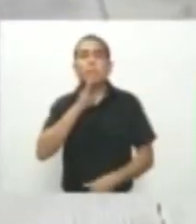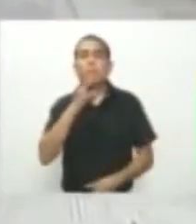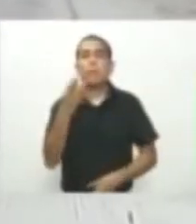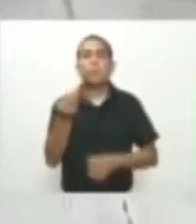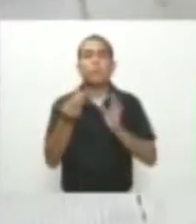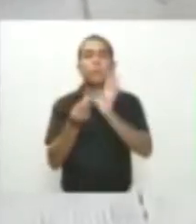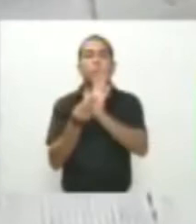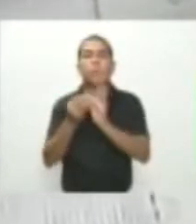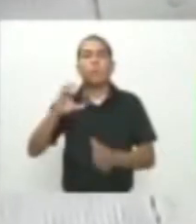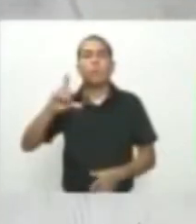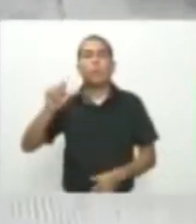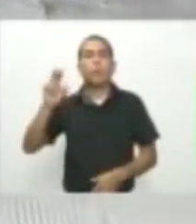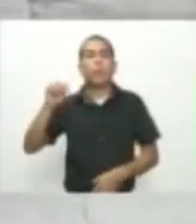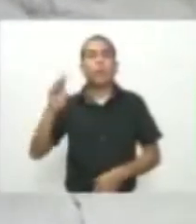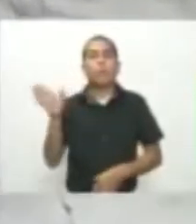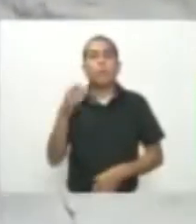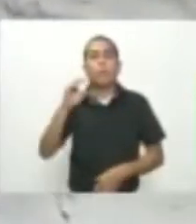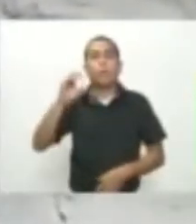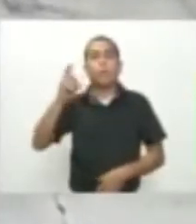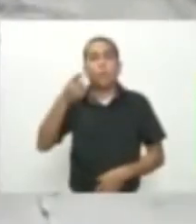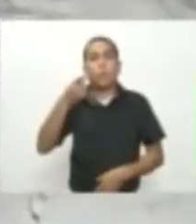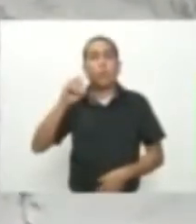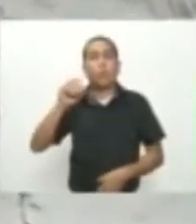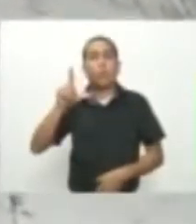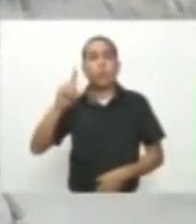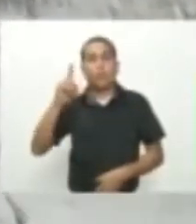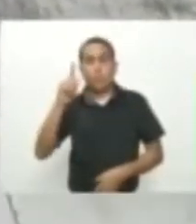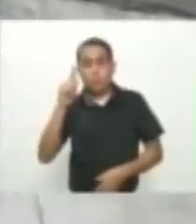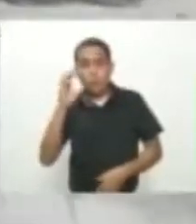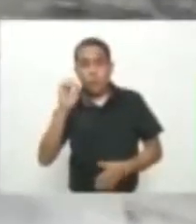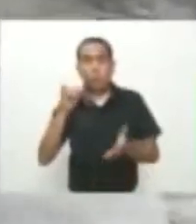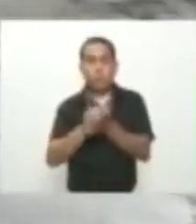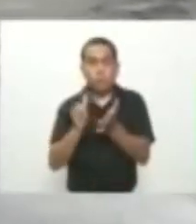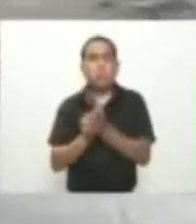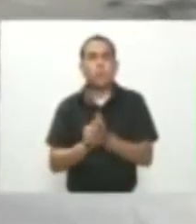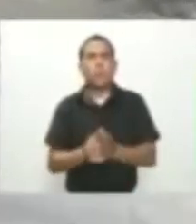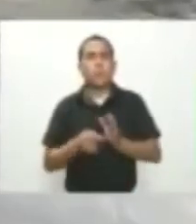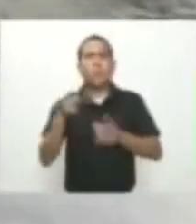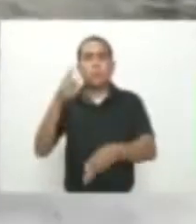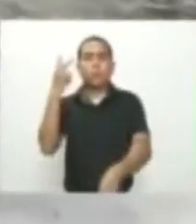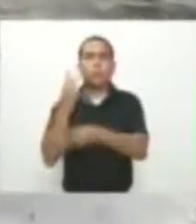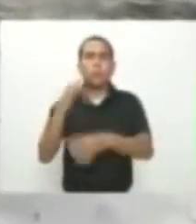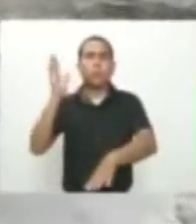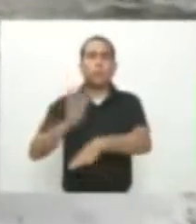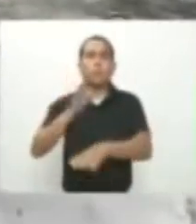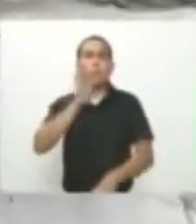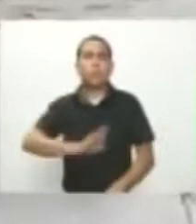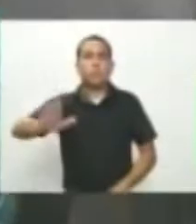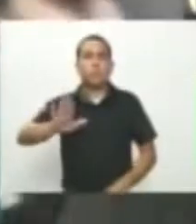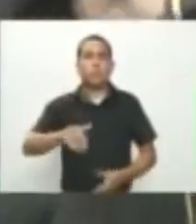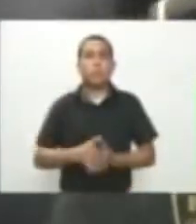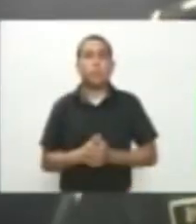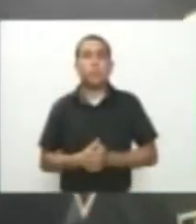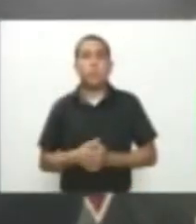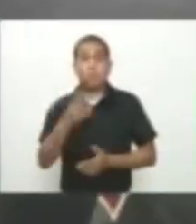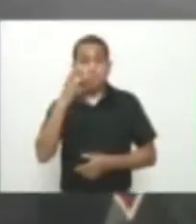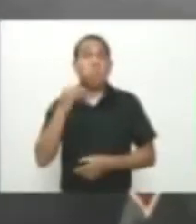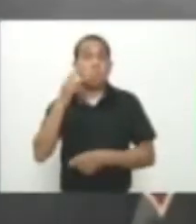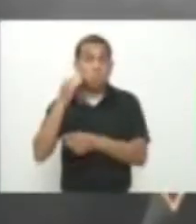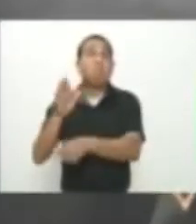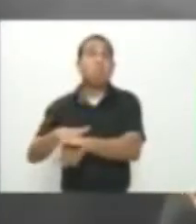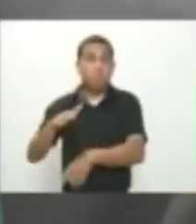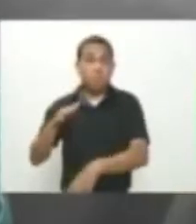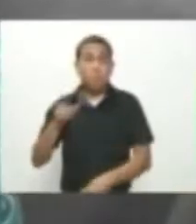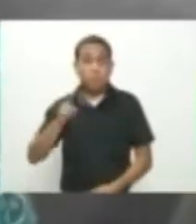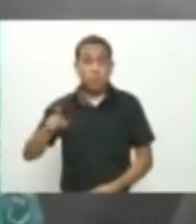Gran del Golfo pero el modus operandi de esos sicarios, según analistas evidenciarían el grado de entrenamiento de los mismos El general quien